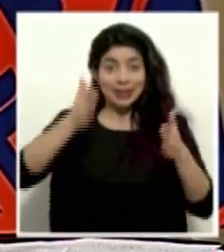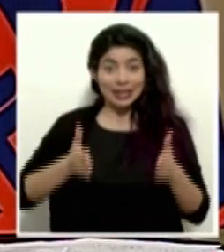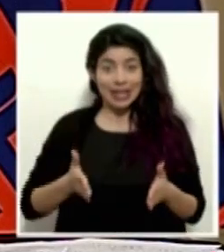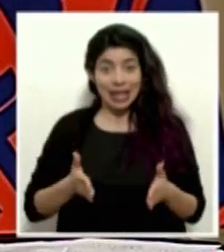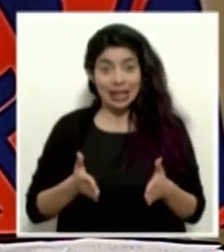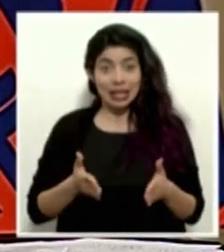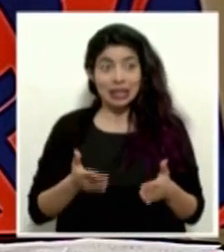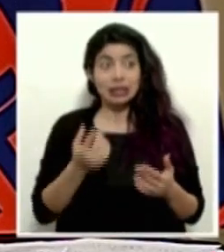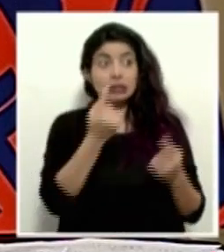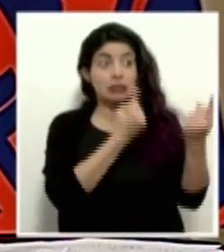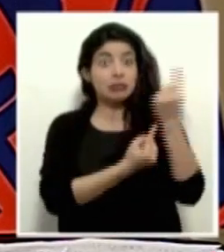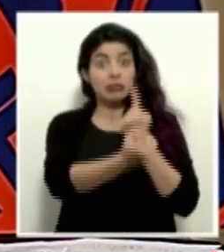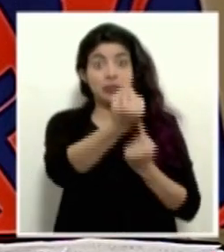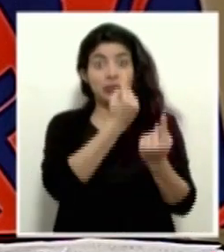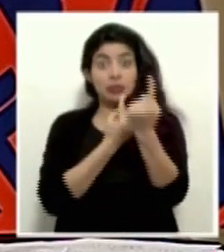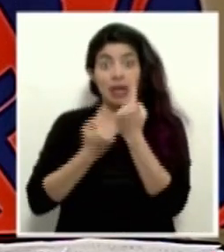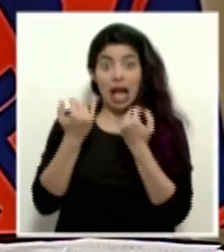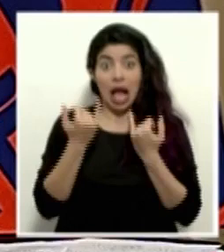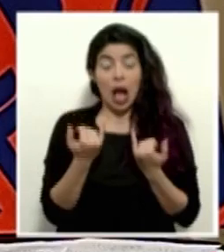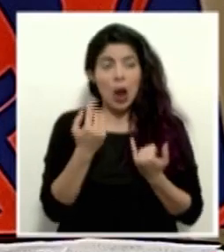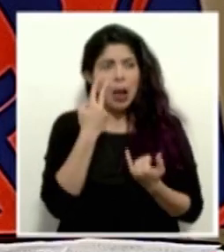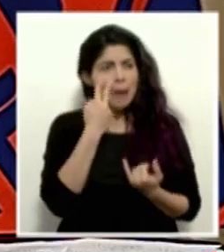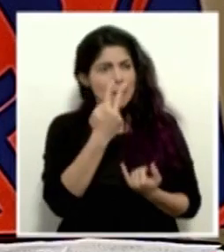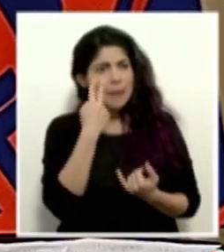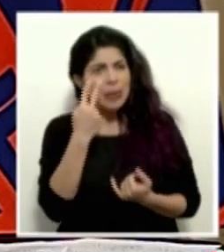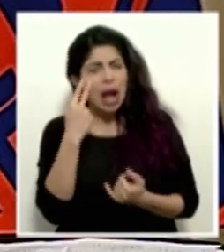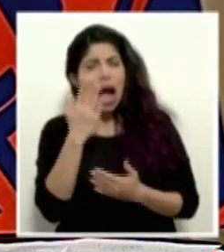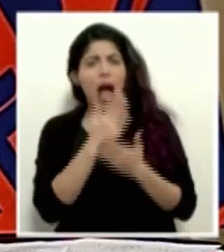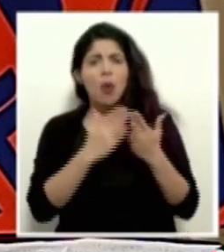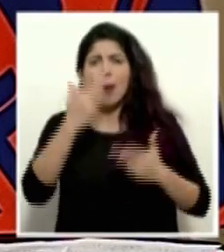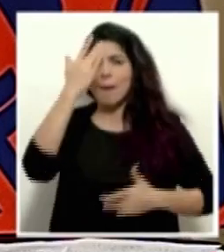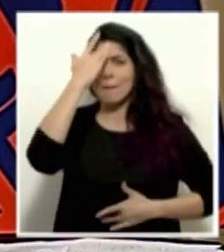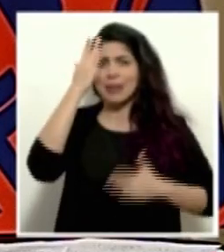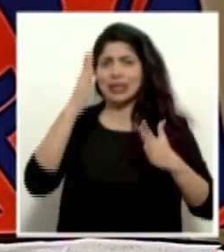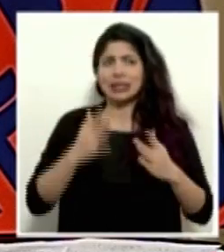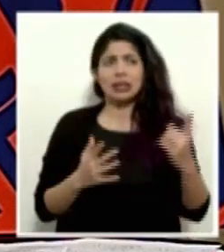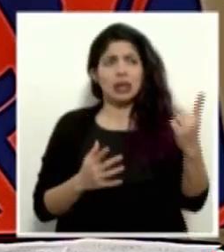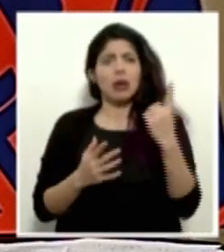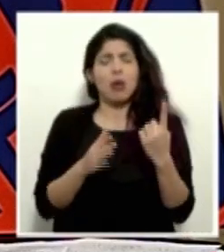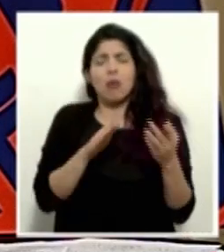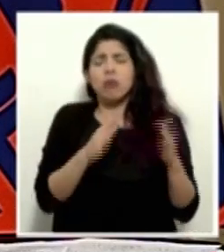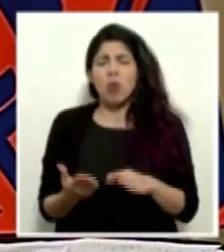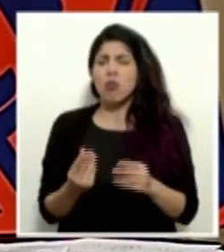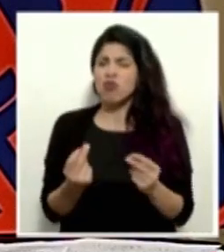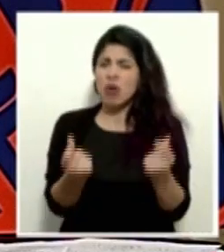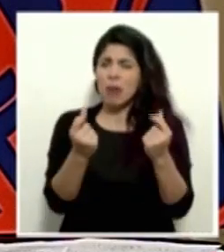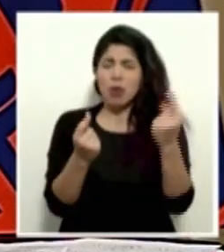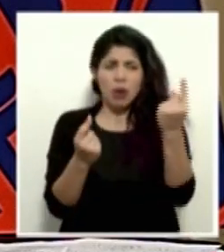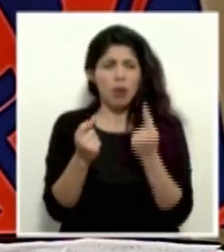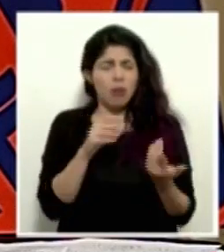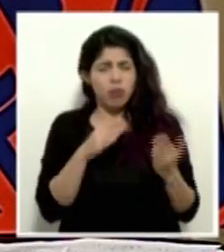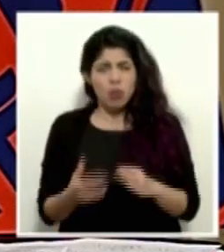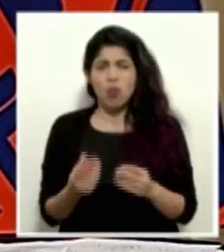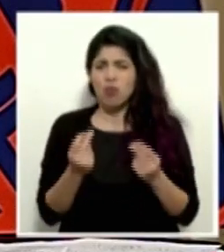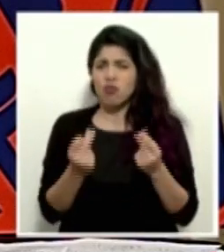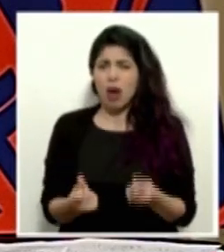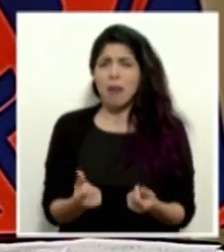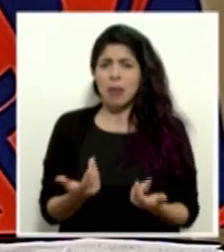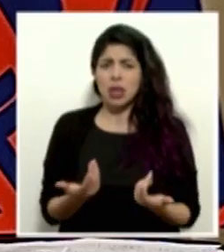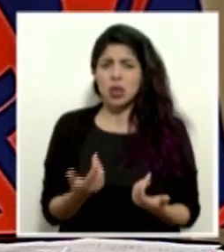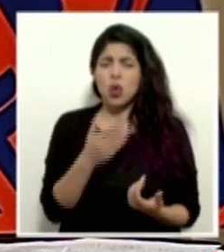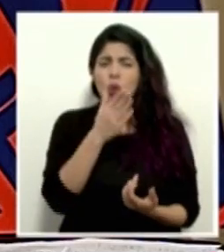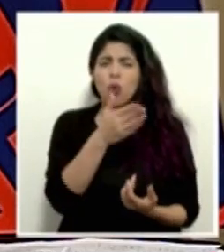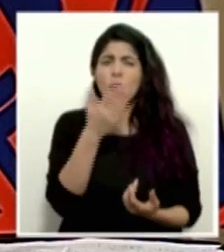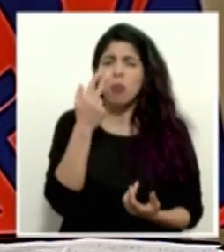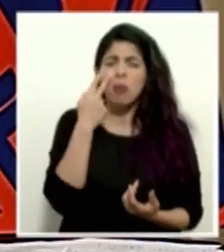que están llegando ahora, lo que estamos viendo es algunos pacientes que llegan y fallecen muy rápidamente. Y eso se puede